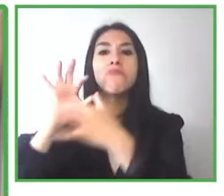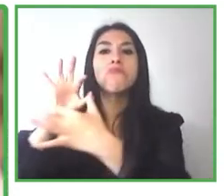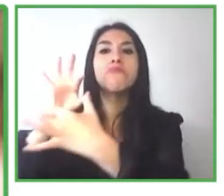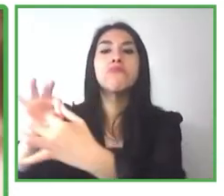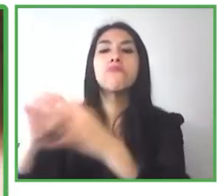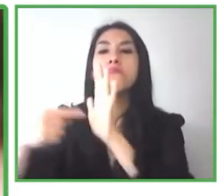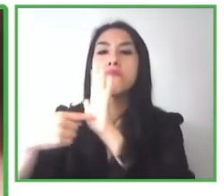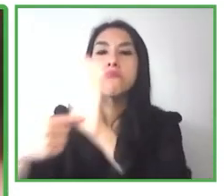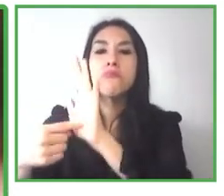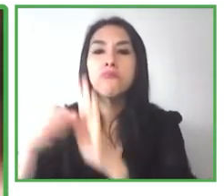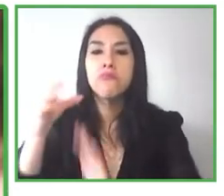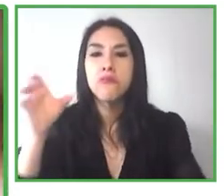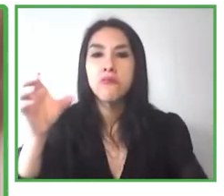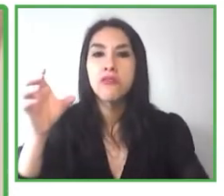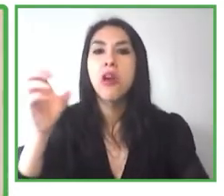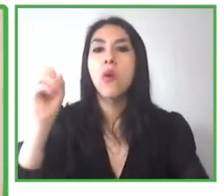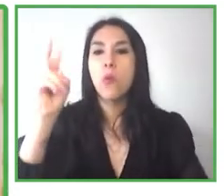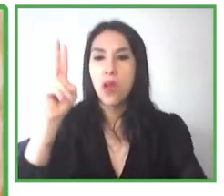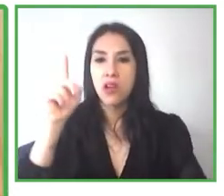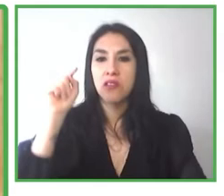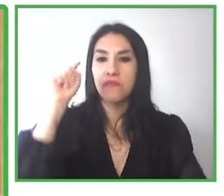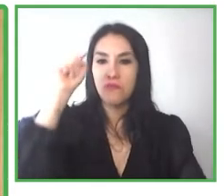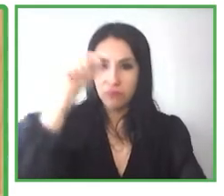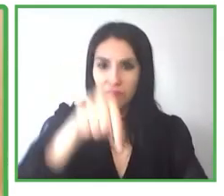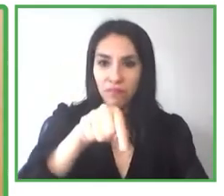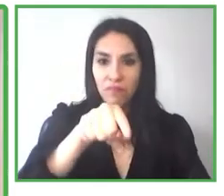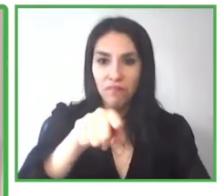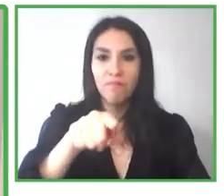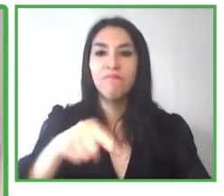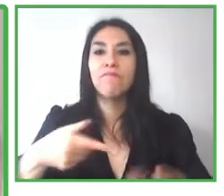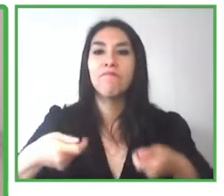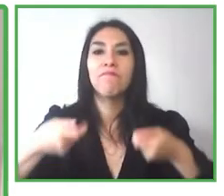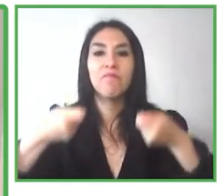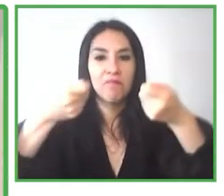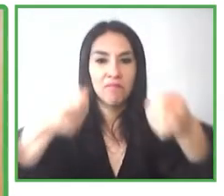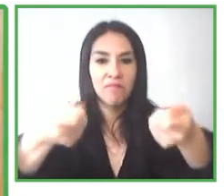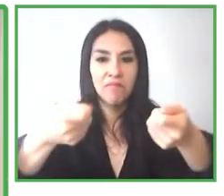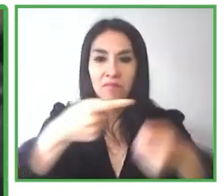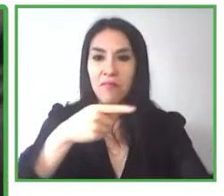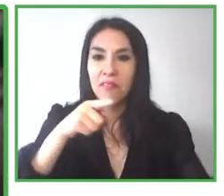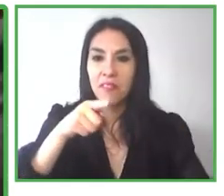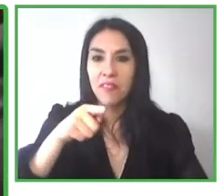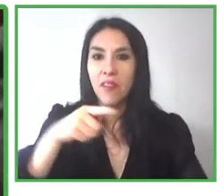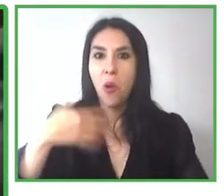lo que me encanta de Short Text es que aunque esté solo en casa puedo saber para quién es el correo